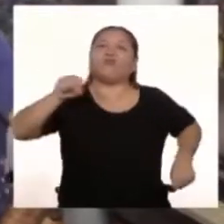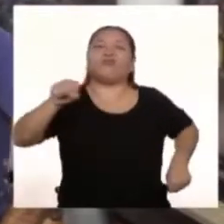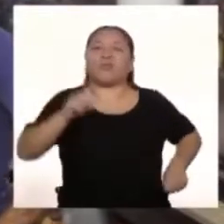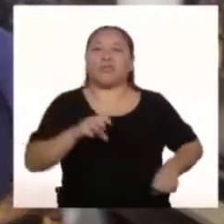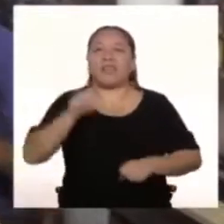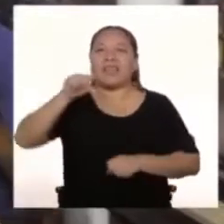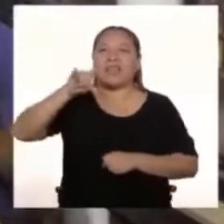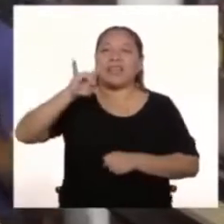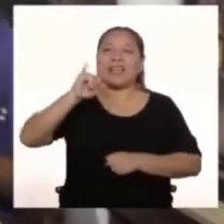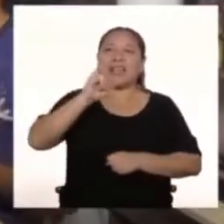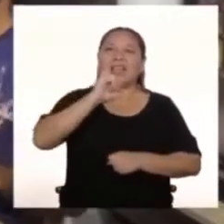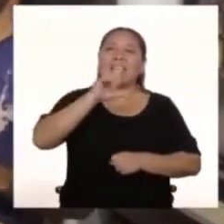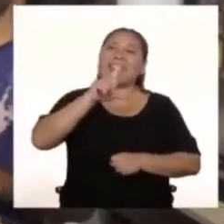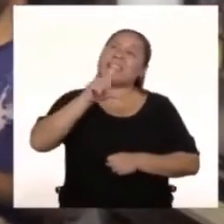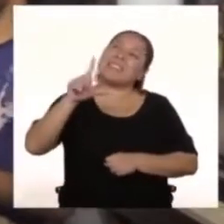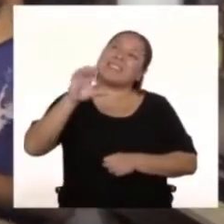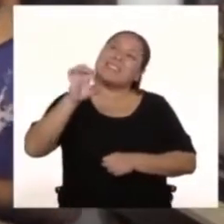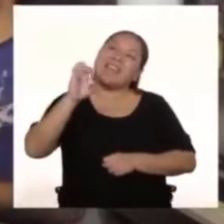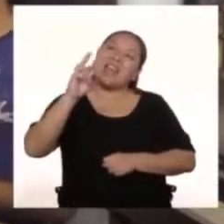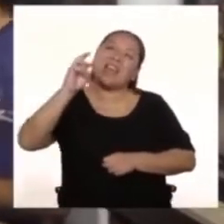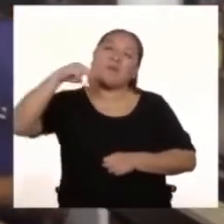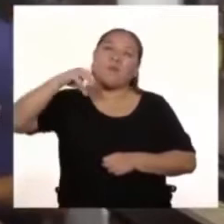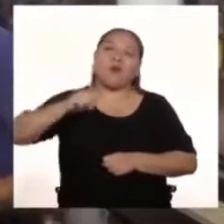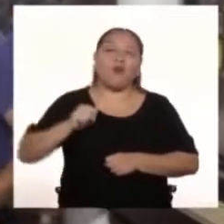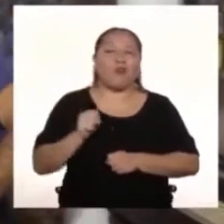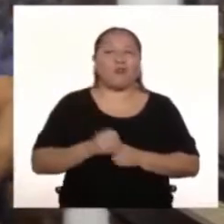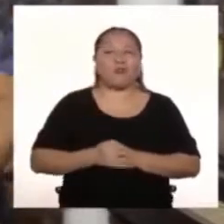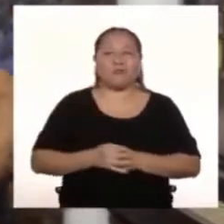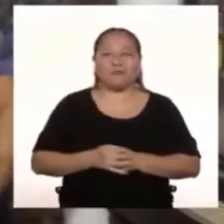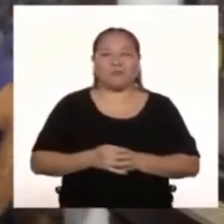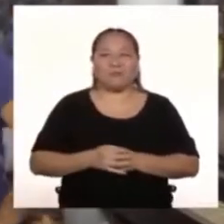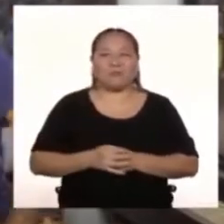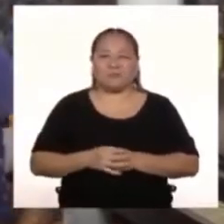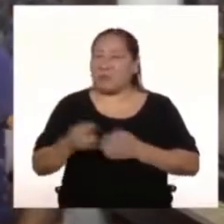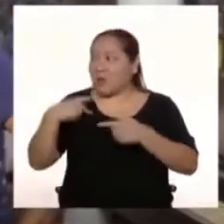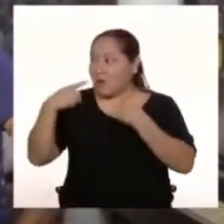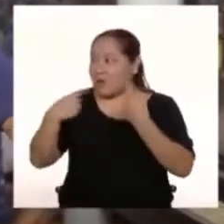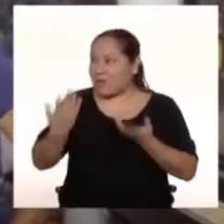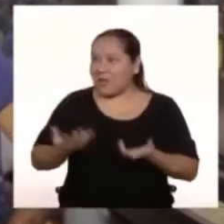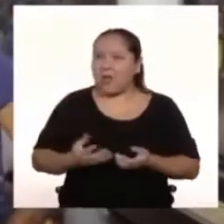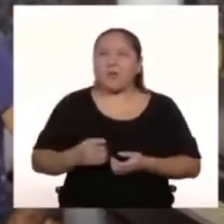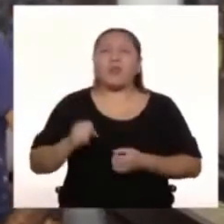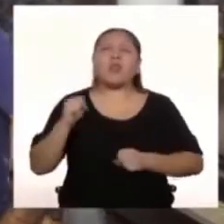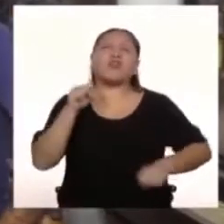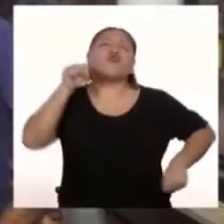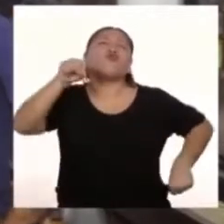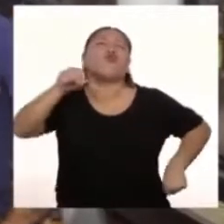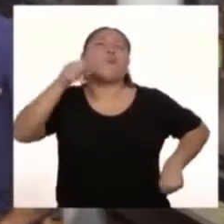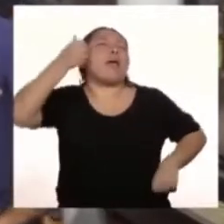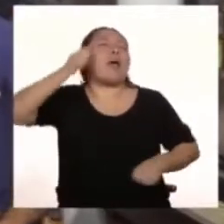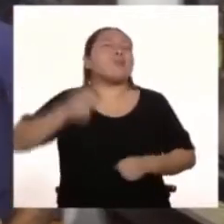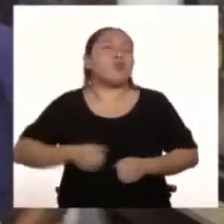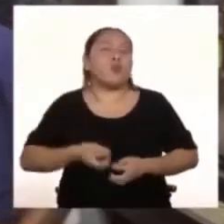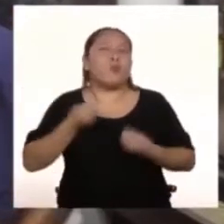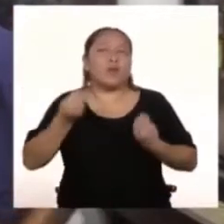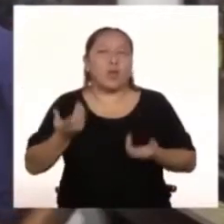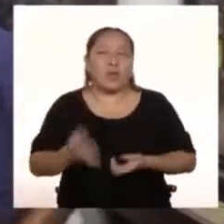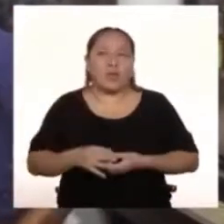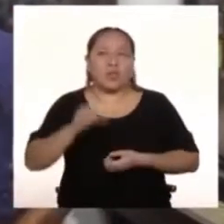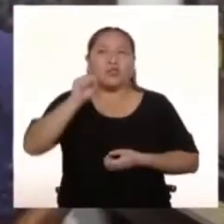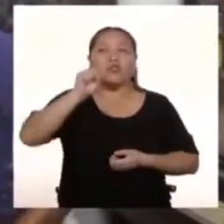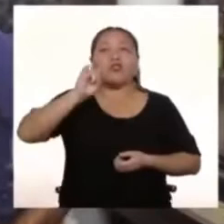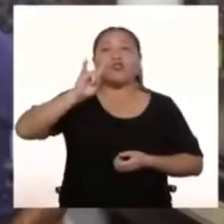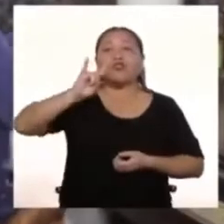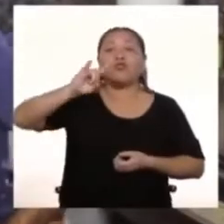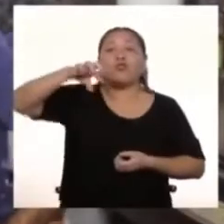Guillermo Superazul ¿Estás hermano? Bien Bueno y cuéntame ¿Por qué Superazul? ¿Por qué Superazul? Así de simple